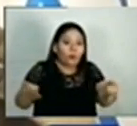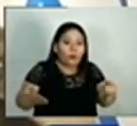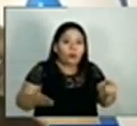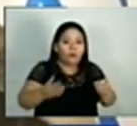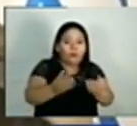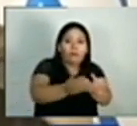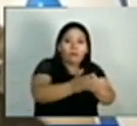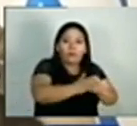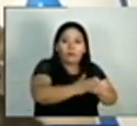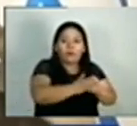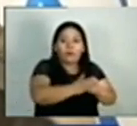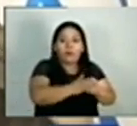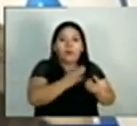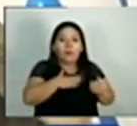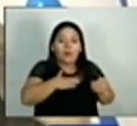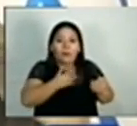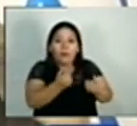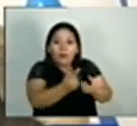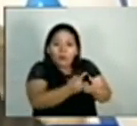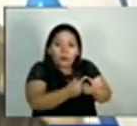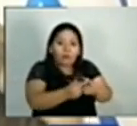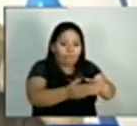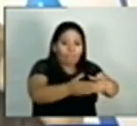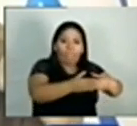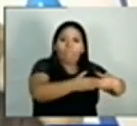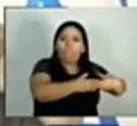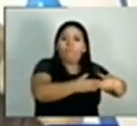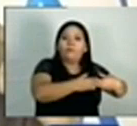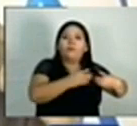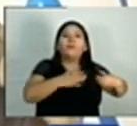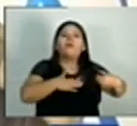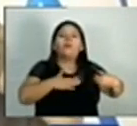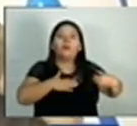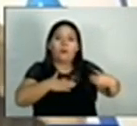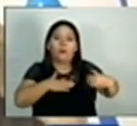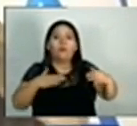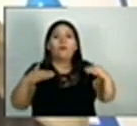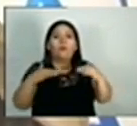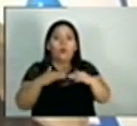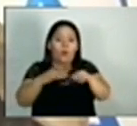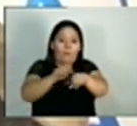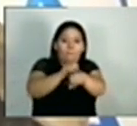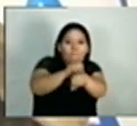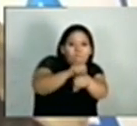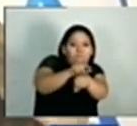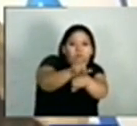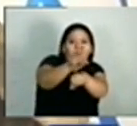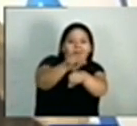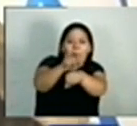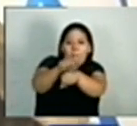civiles como escudos humanos y dispara de forma